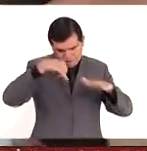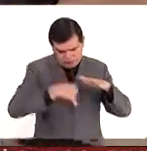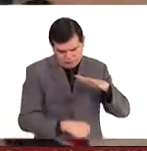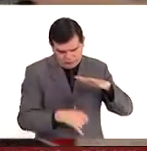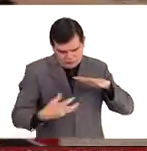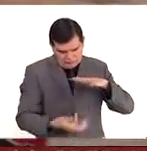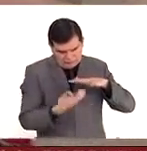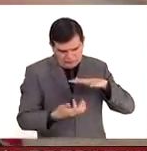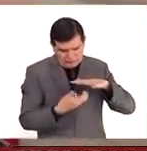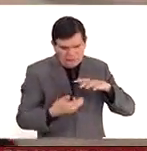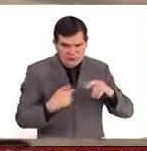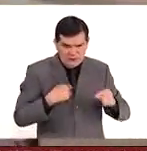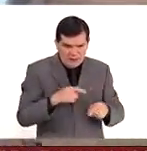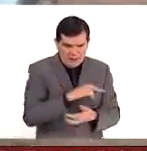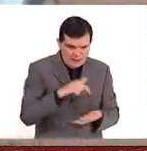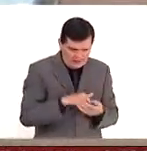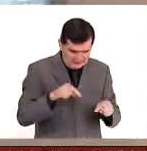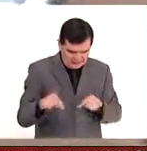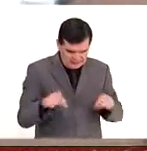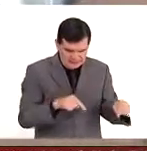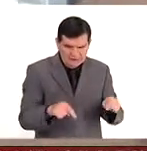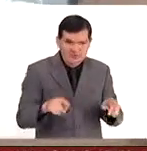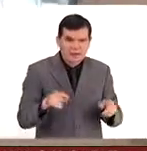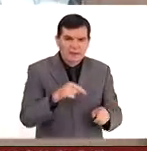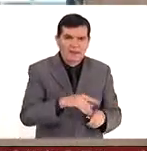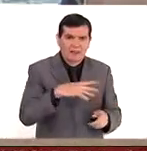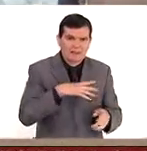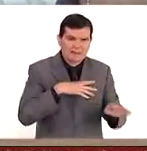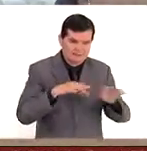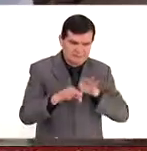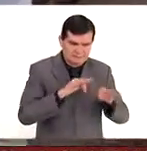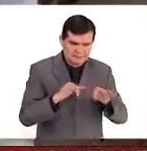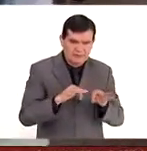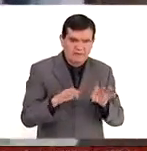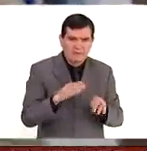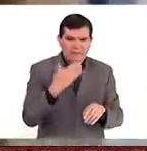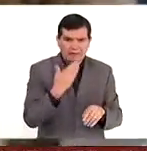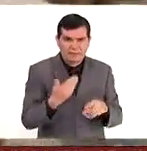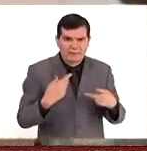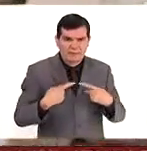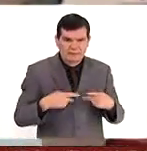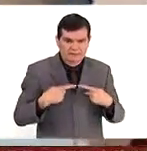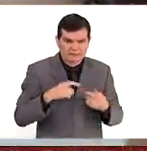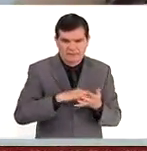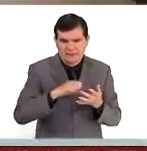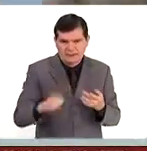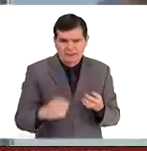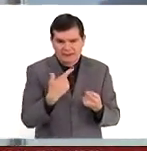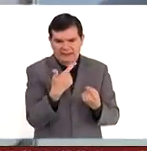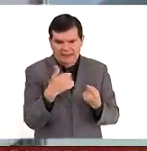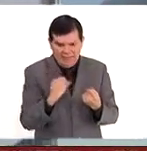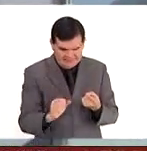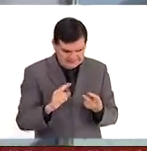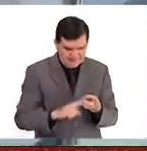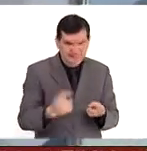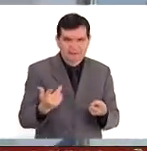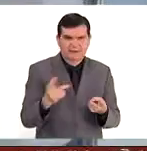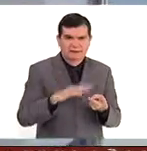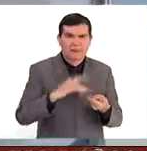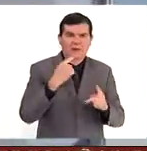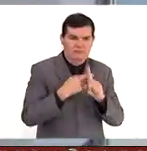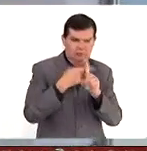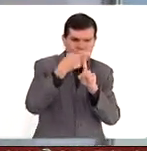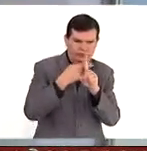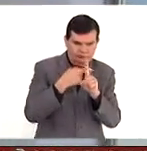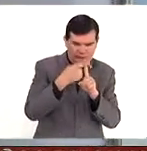profunda y también mide las condiciones laborales en las que se encuentra el trabajador. Por ejemplo, gases tóxicos, temperatura,